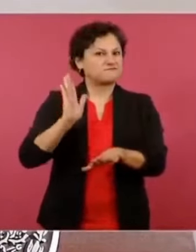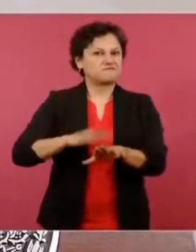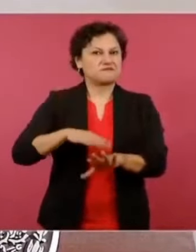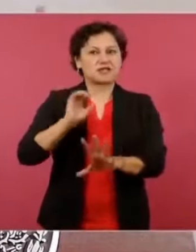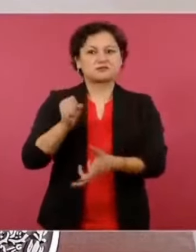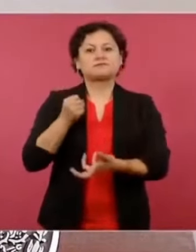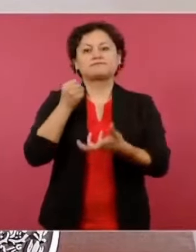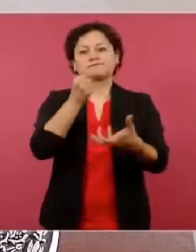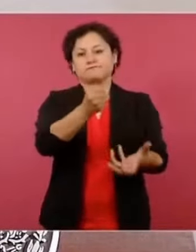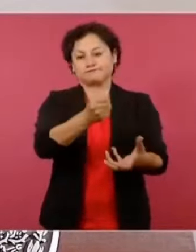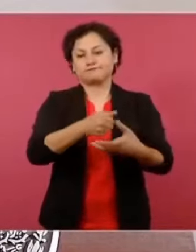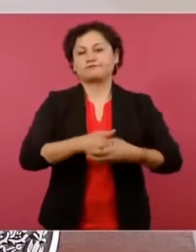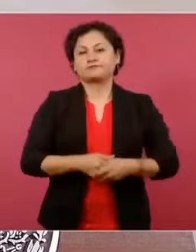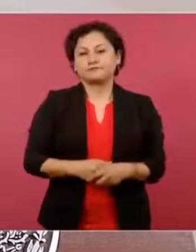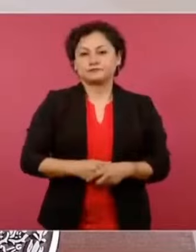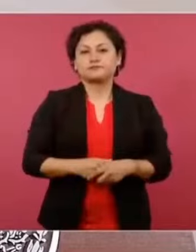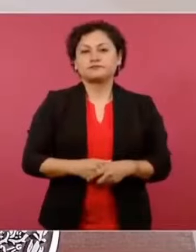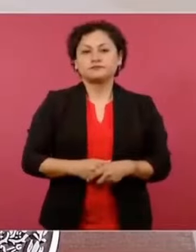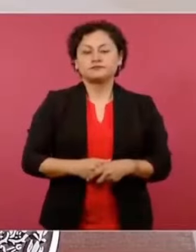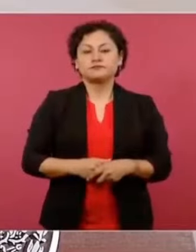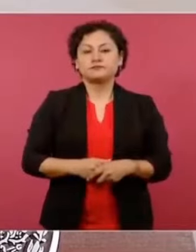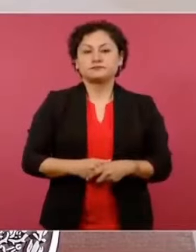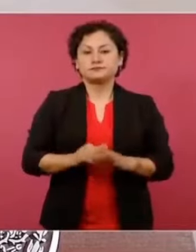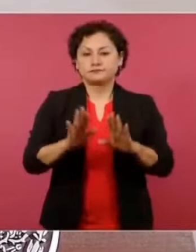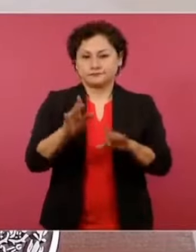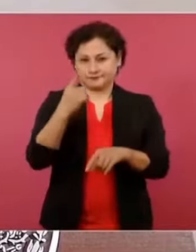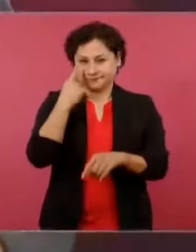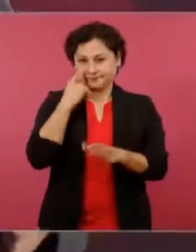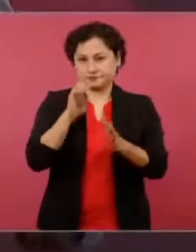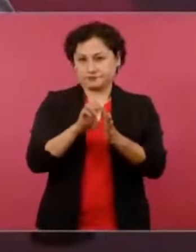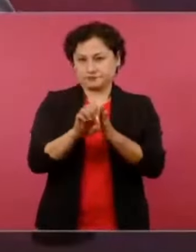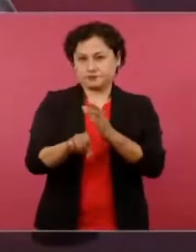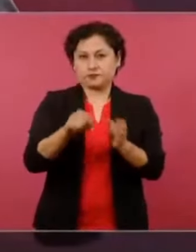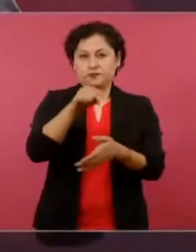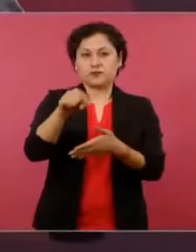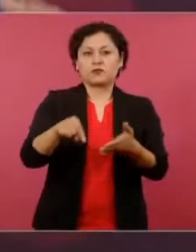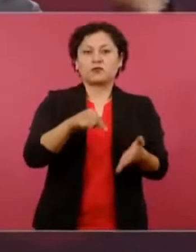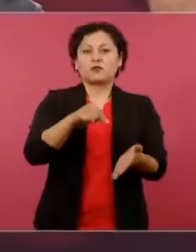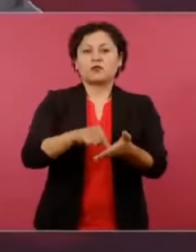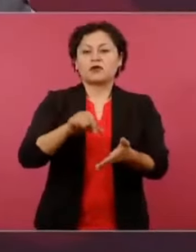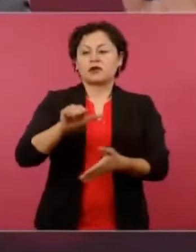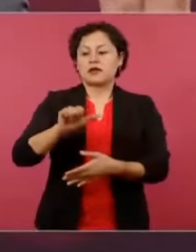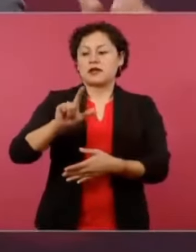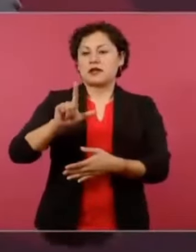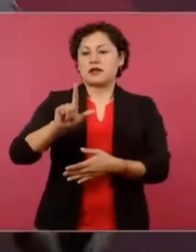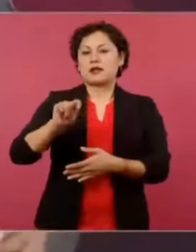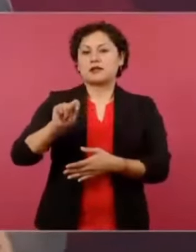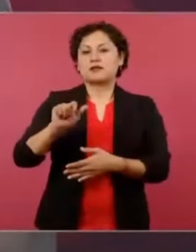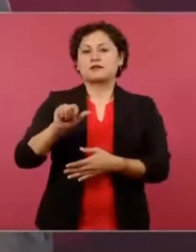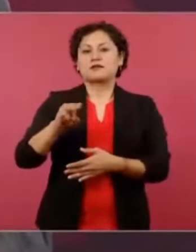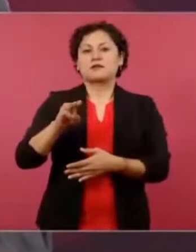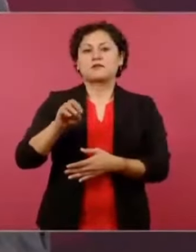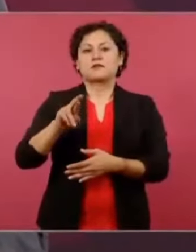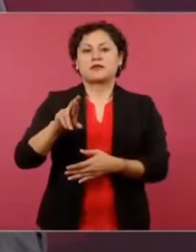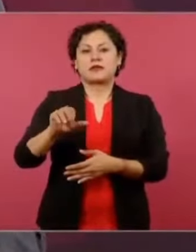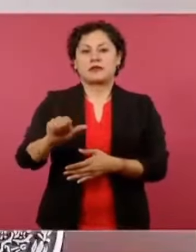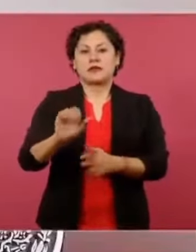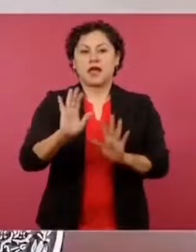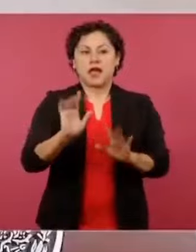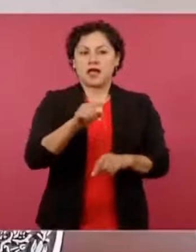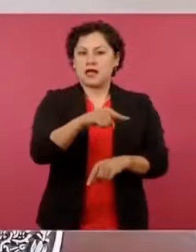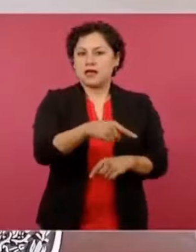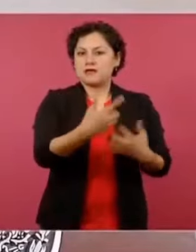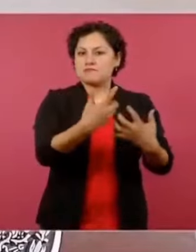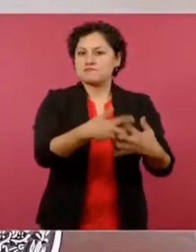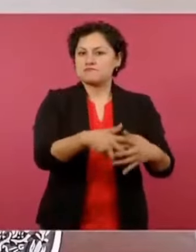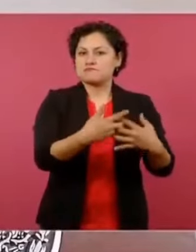Sólo en el caso de Altamira ya está terminada la planta